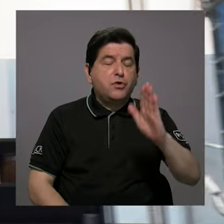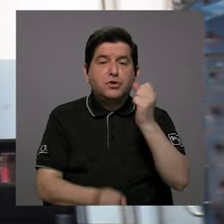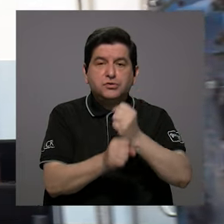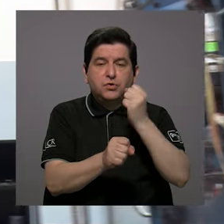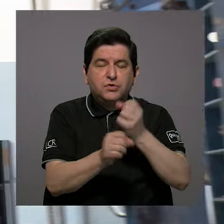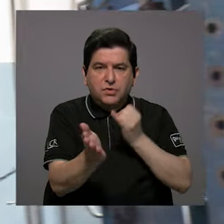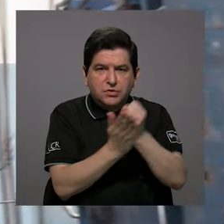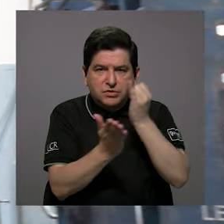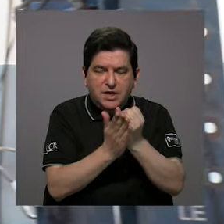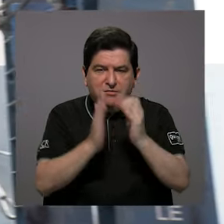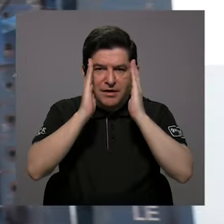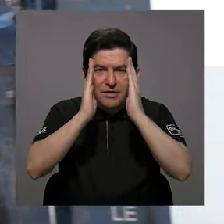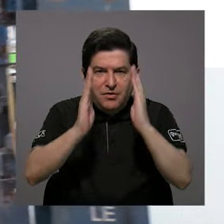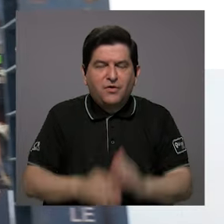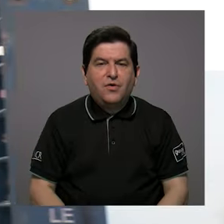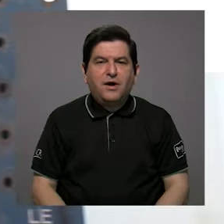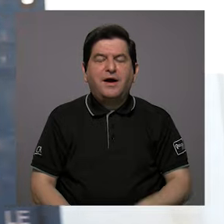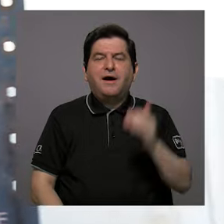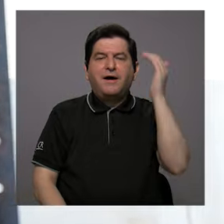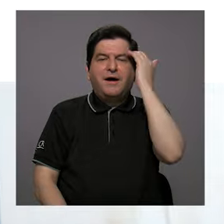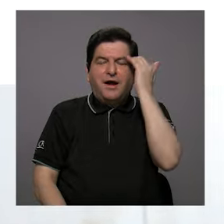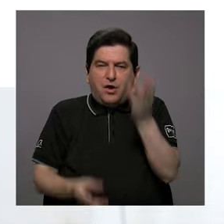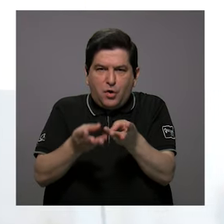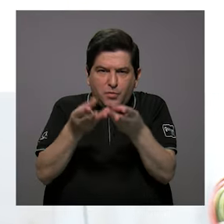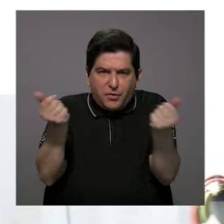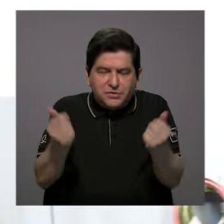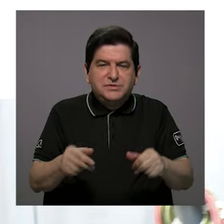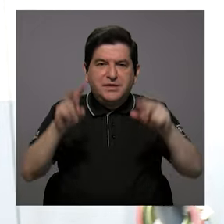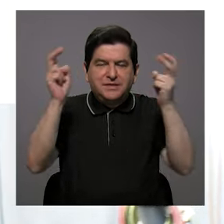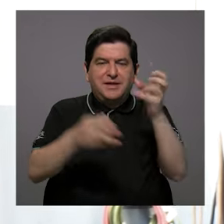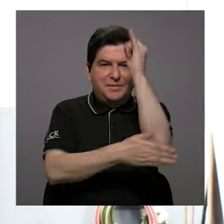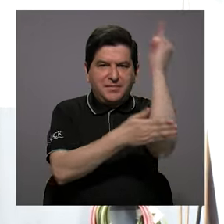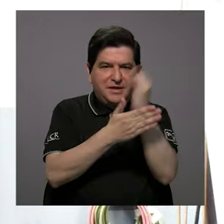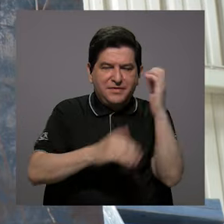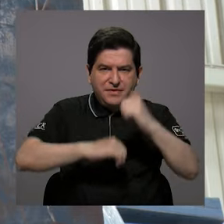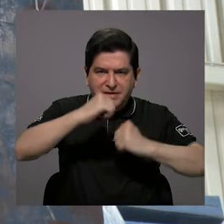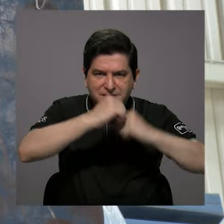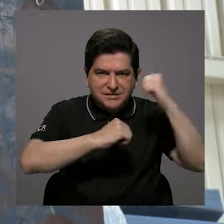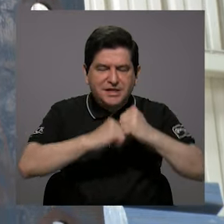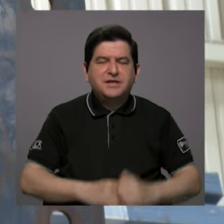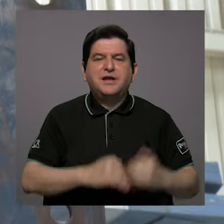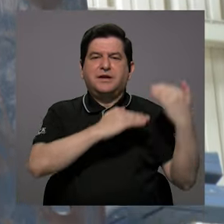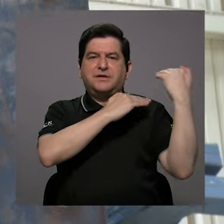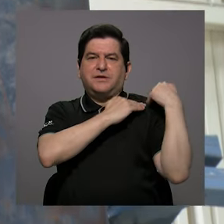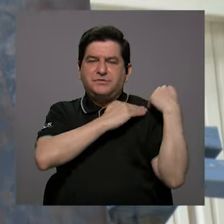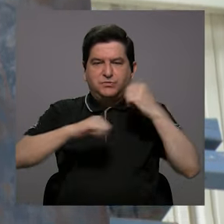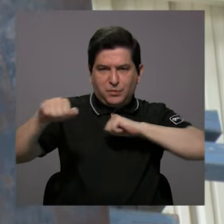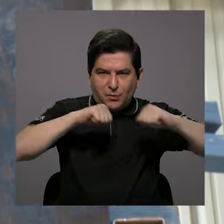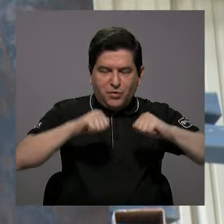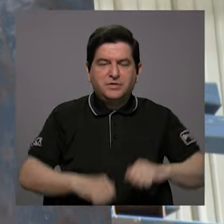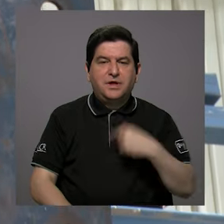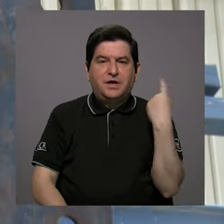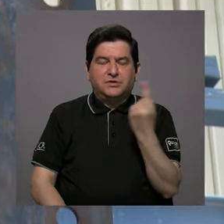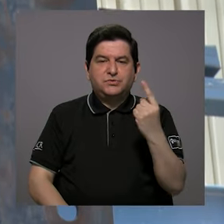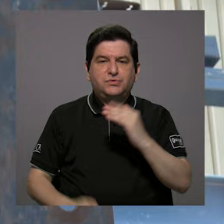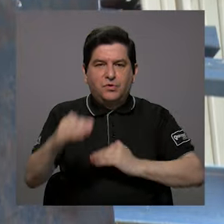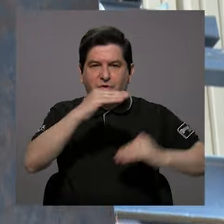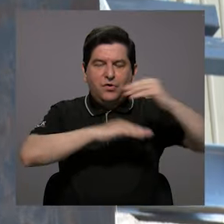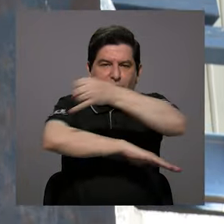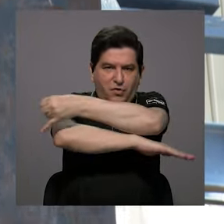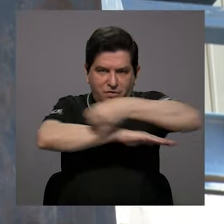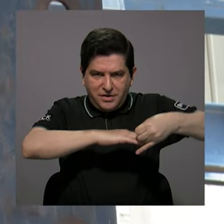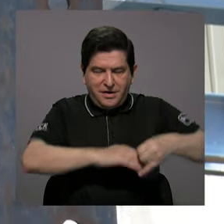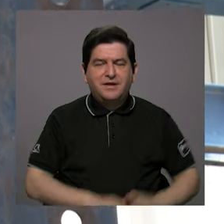sus trabajos de investigación a generar conocimiento en materia de diseño estructural sismo resistente. Solo en la Facultad de